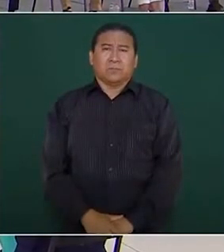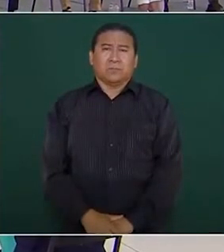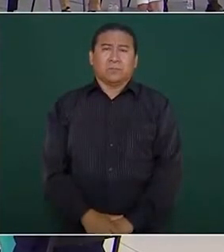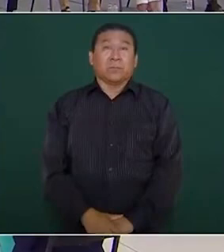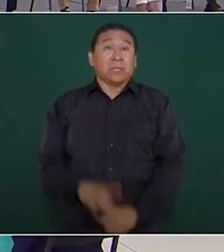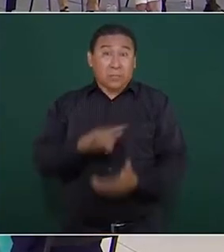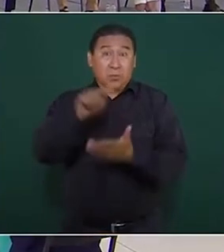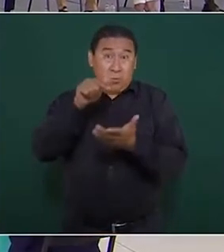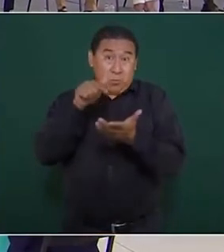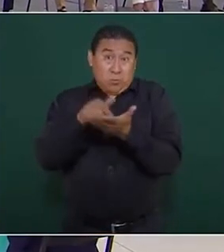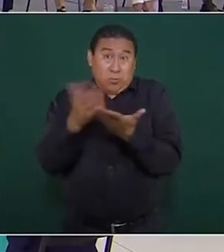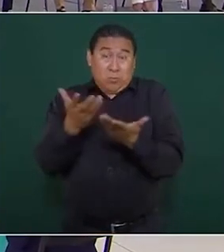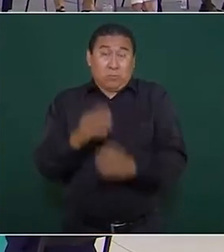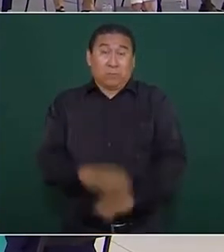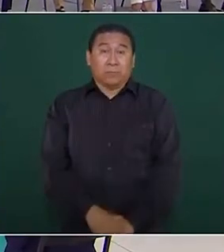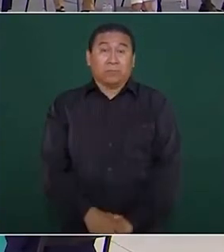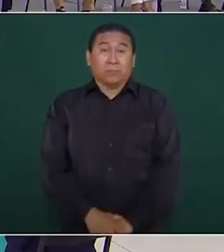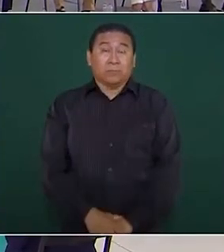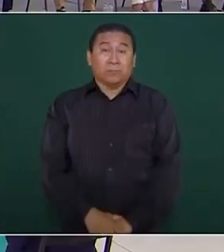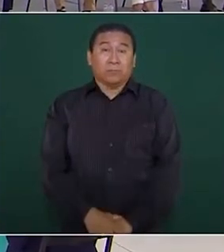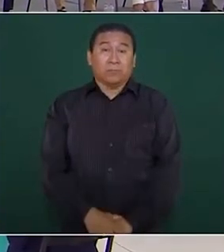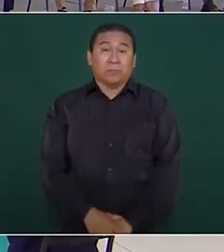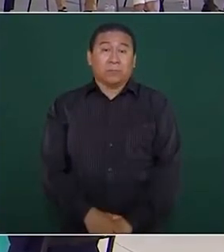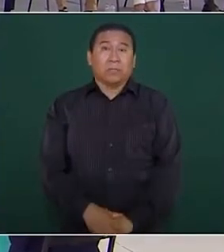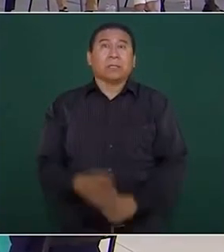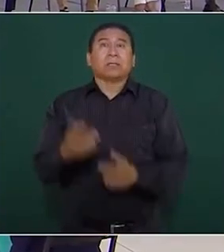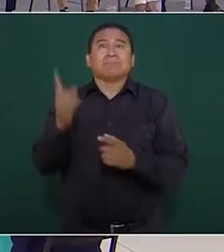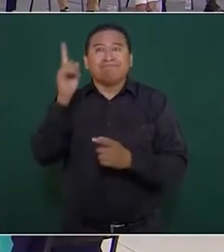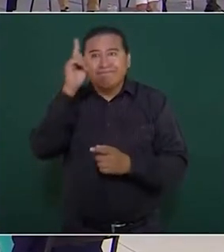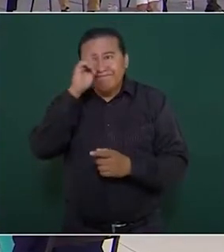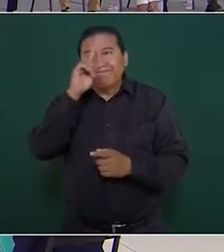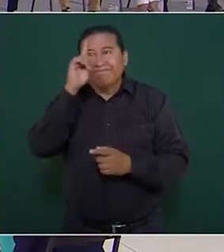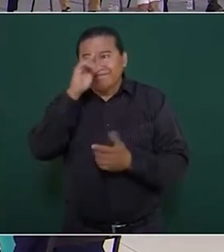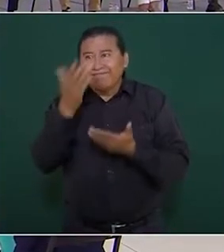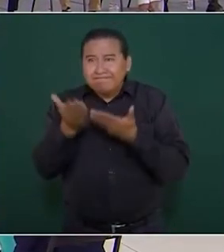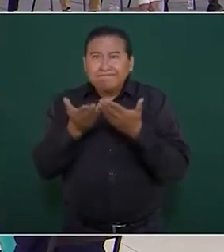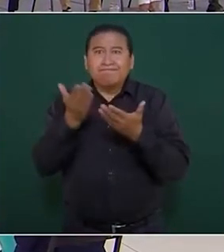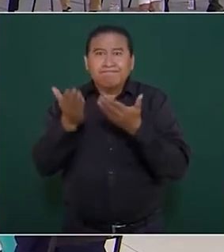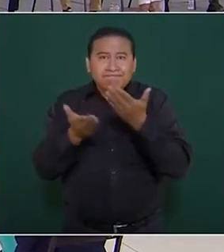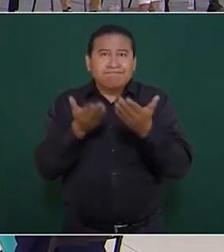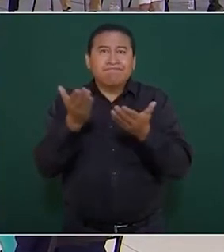donde vamos a seguir convenciendo, persuadiendo.